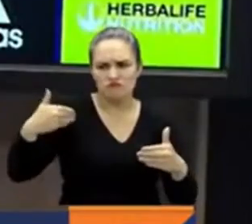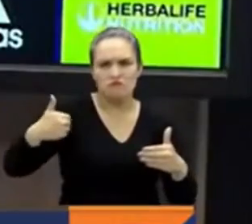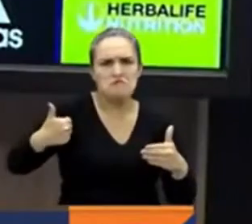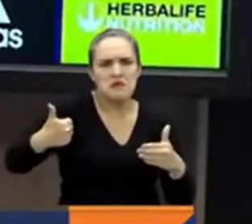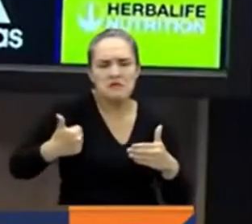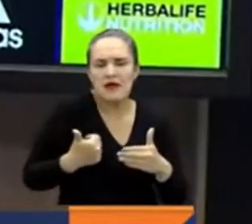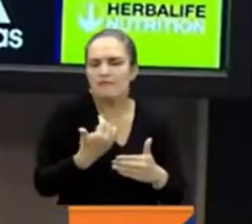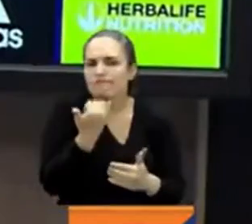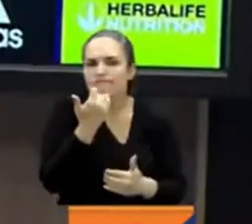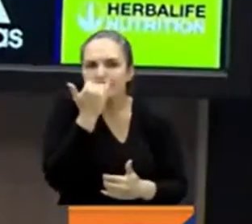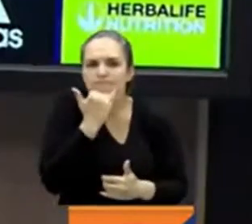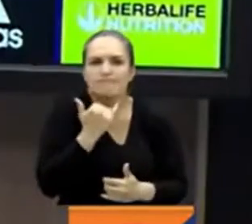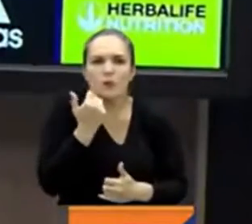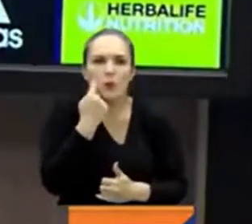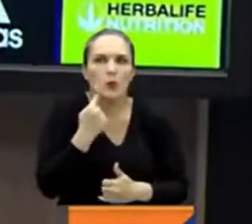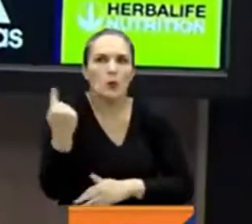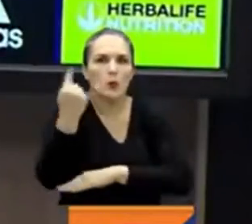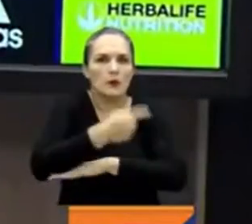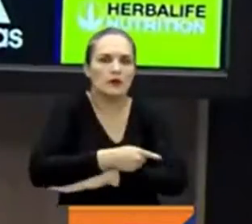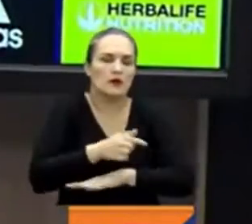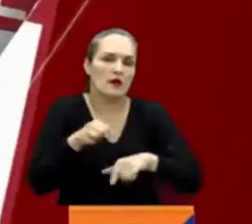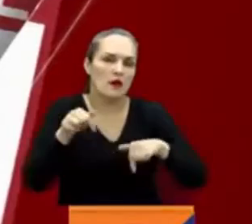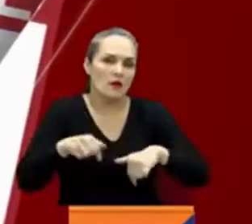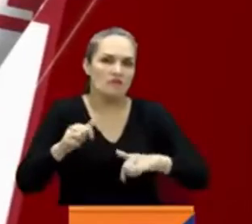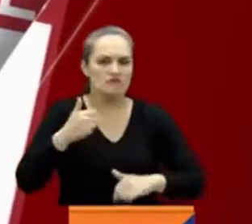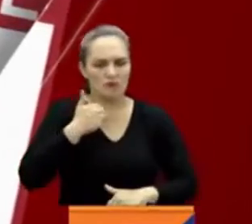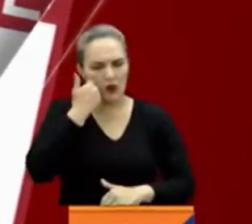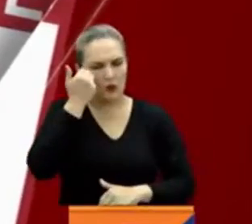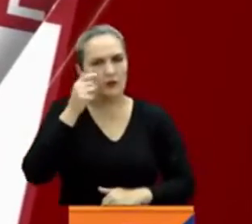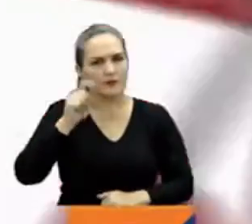y tiene que tener esa madurez.